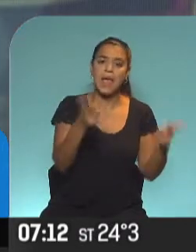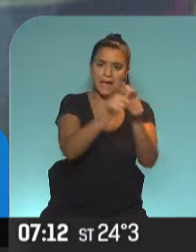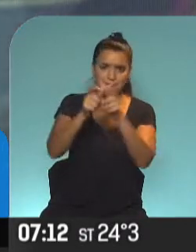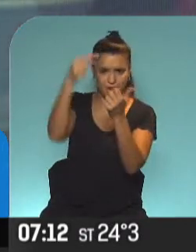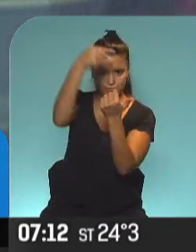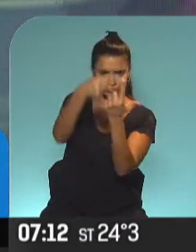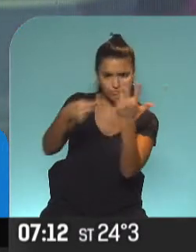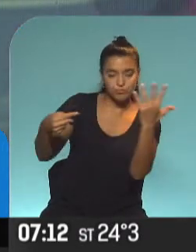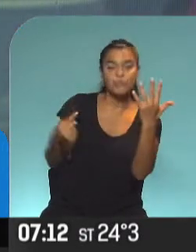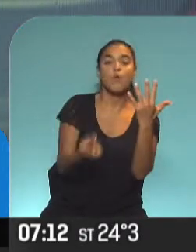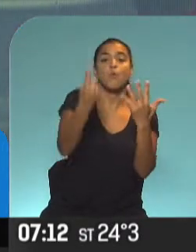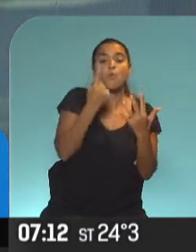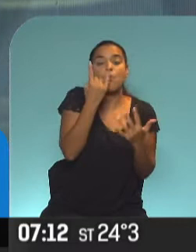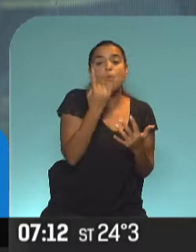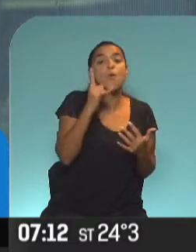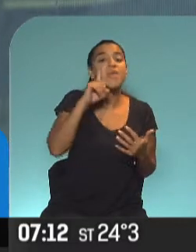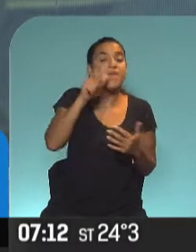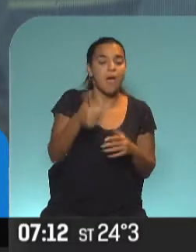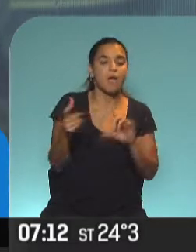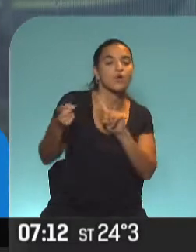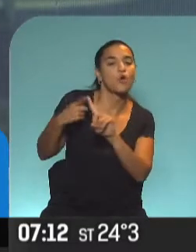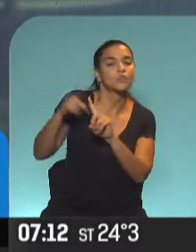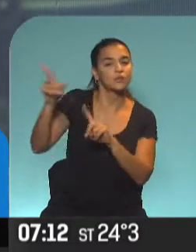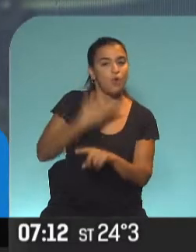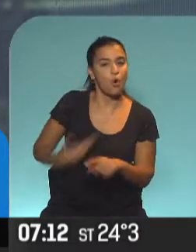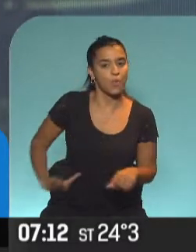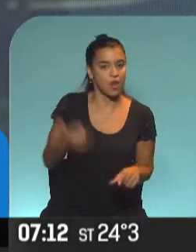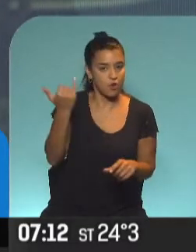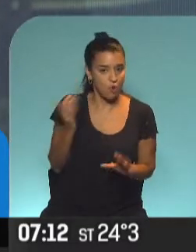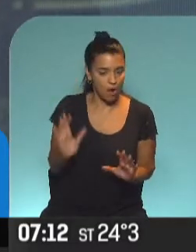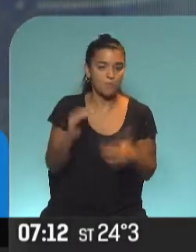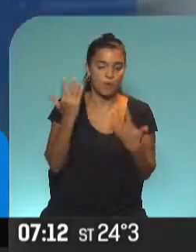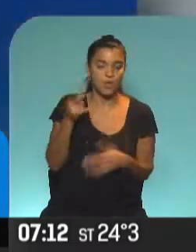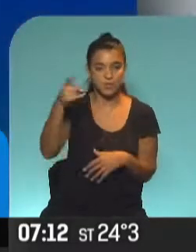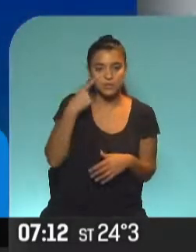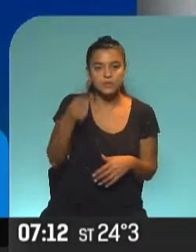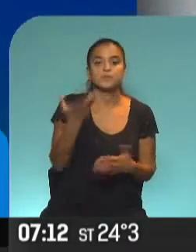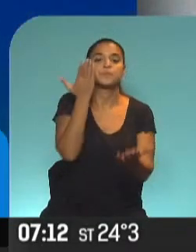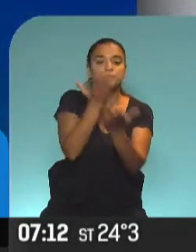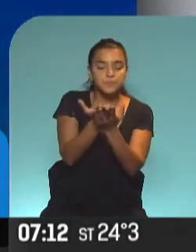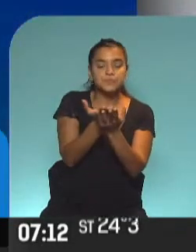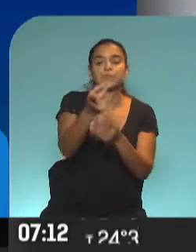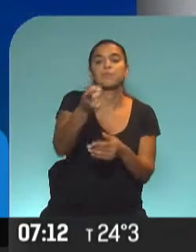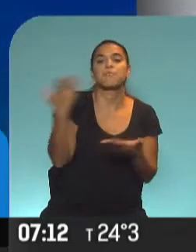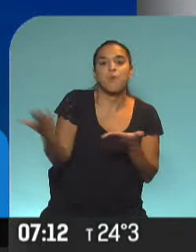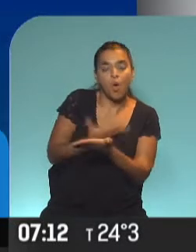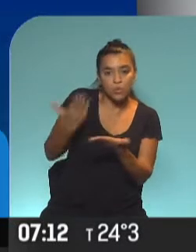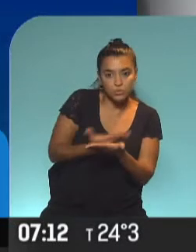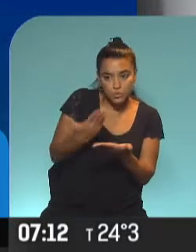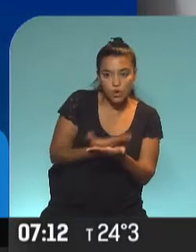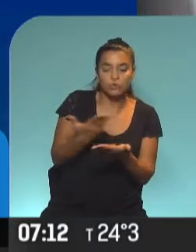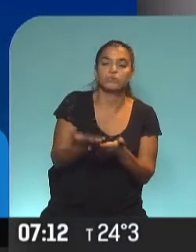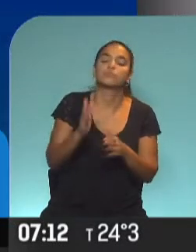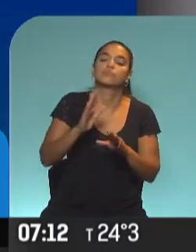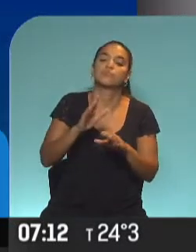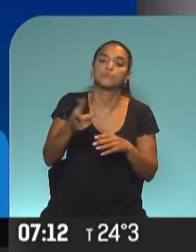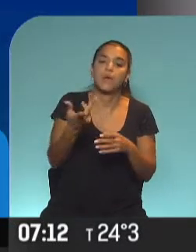presentando. La UIA es cercana al gobierno, entonces por eso los trajimos. Están pidiendo excluir activos productivos, es decir, que